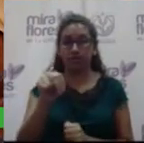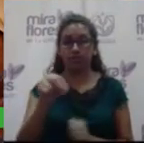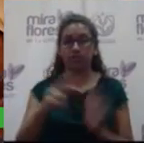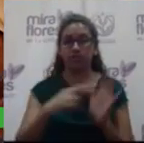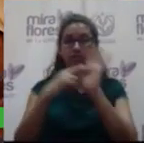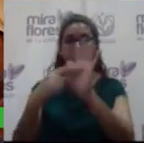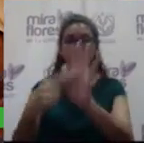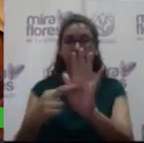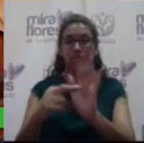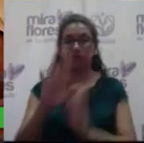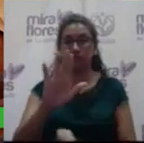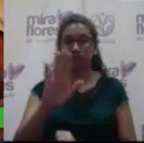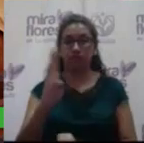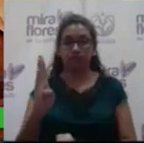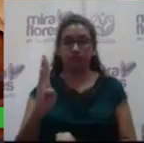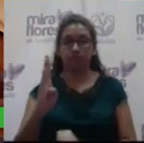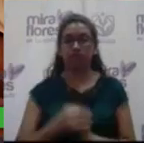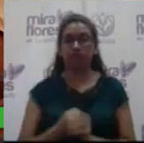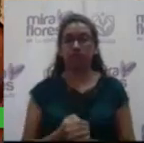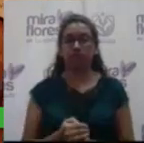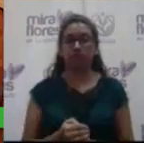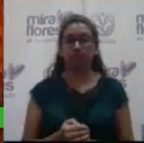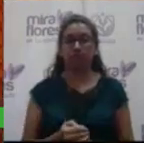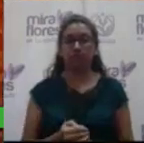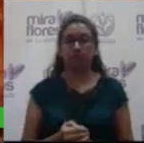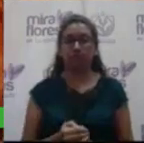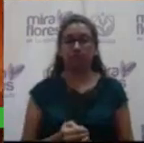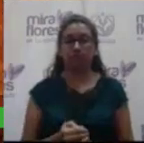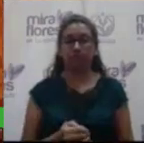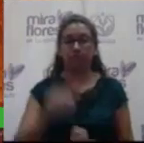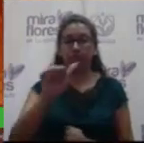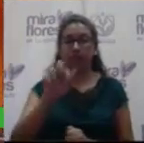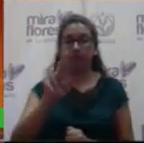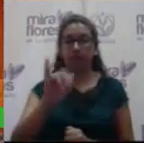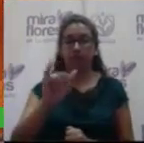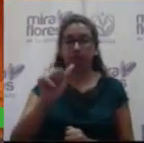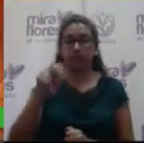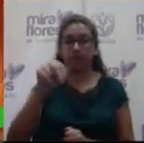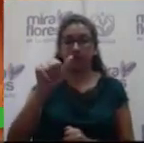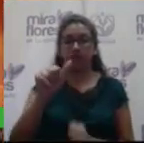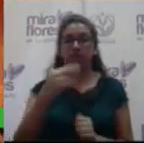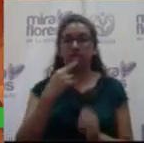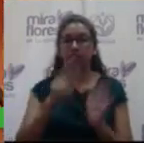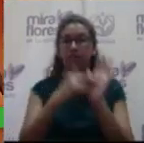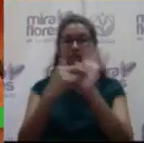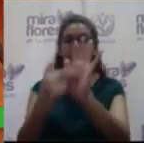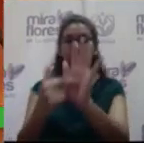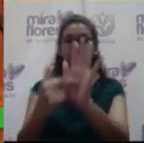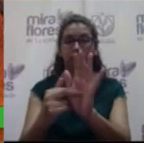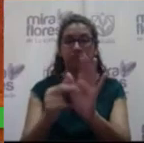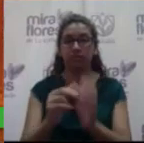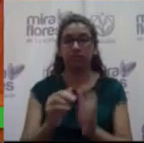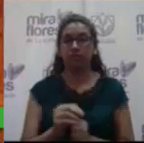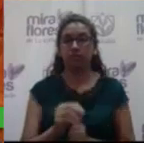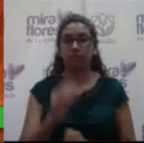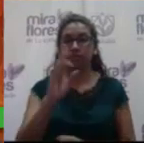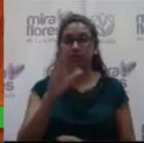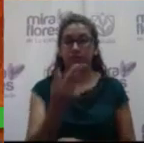representante de la Junta Vecinal 5B, representante de ariana Yerena Valdiviese, representante de la Junta Vecinal 13B,